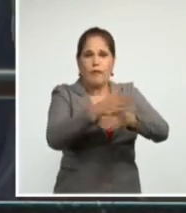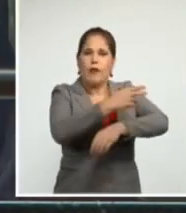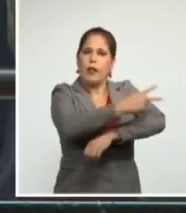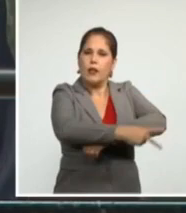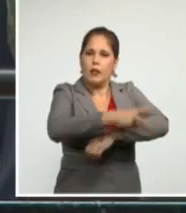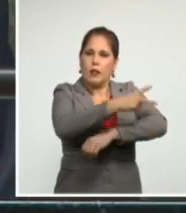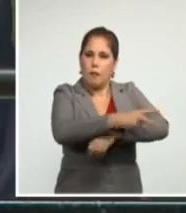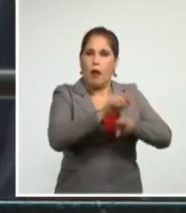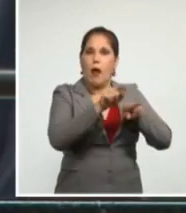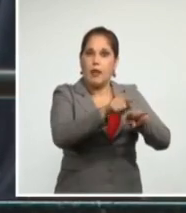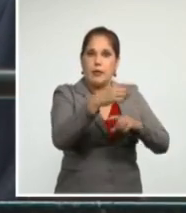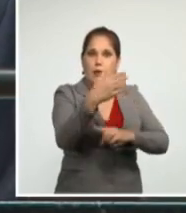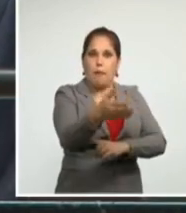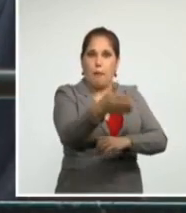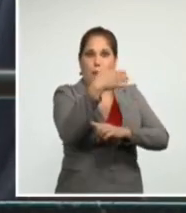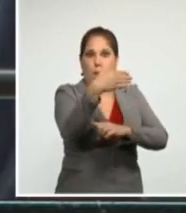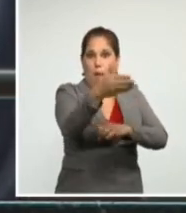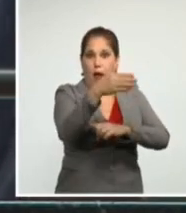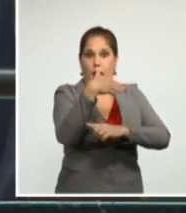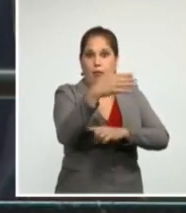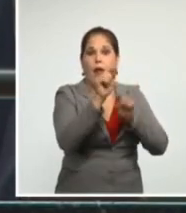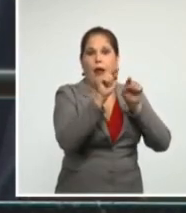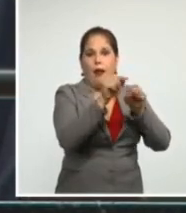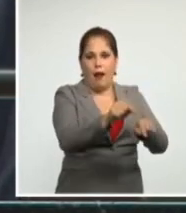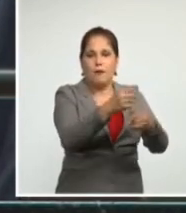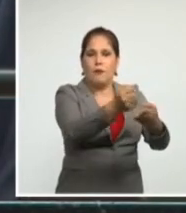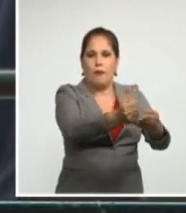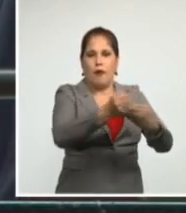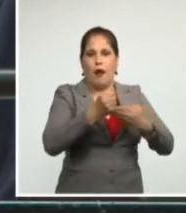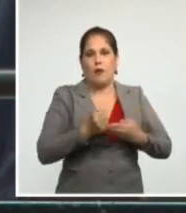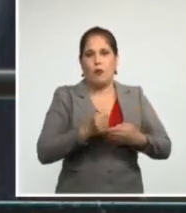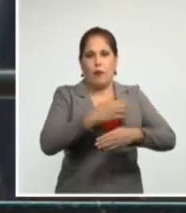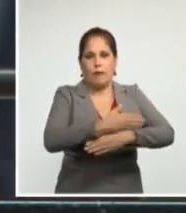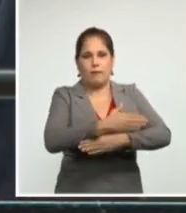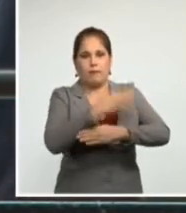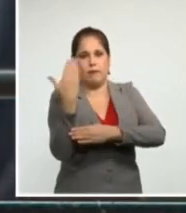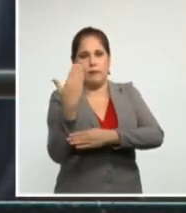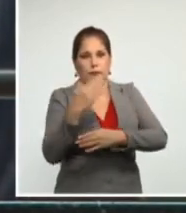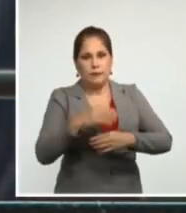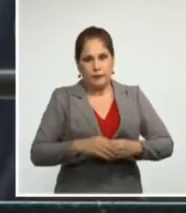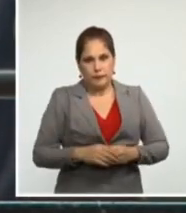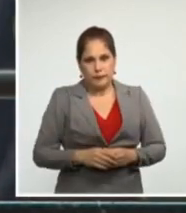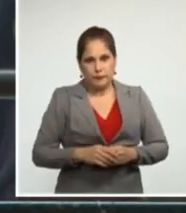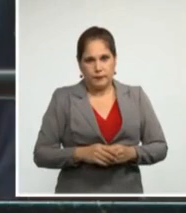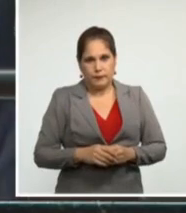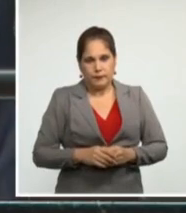la bandera de la estrella solitaria incluso aquí.